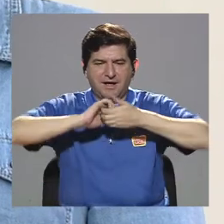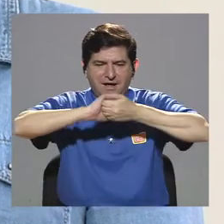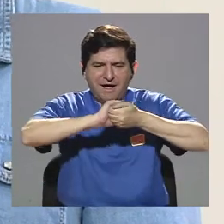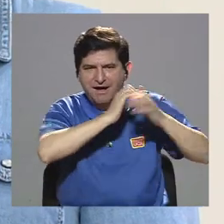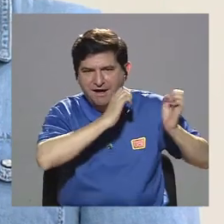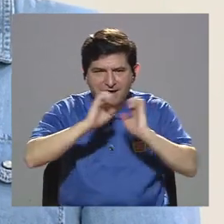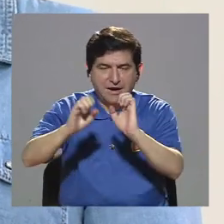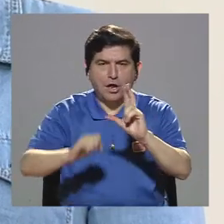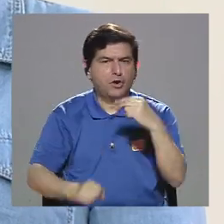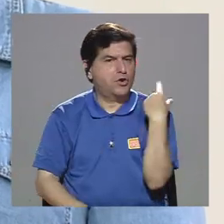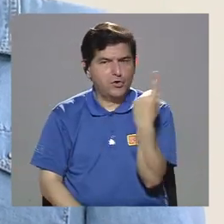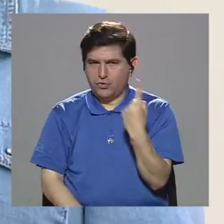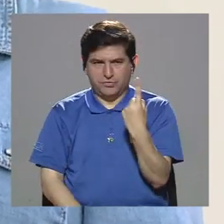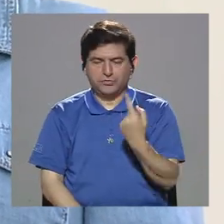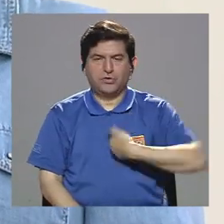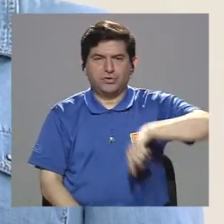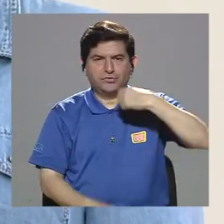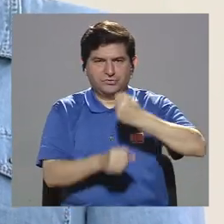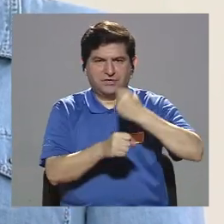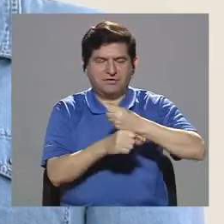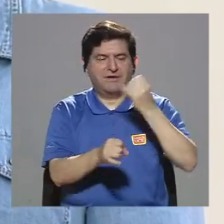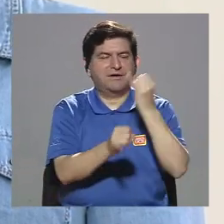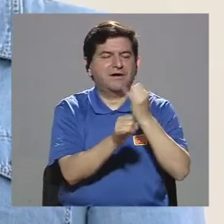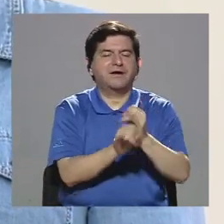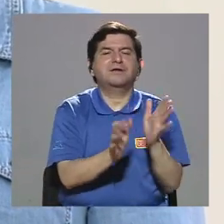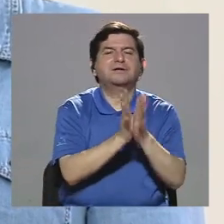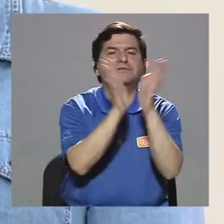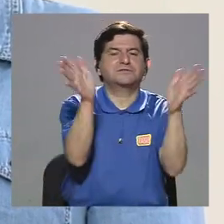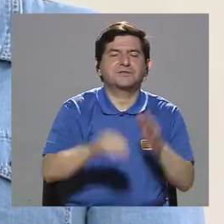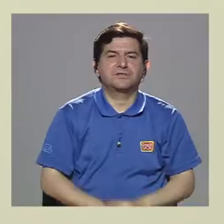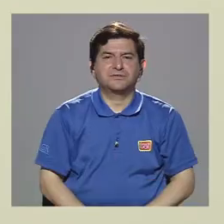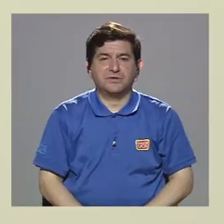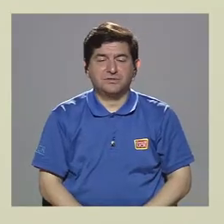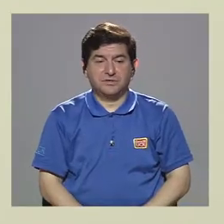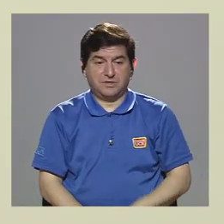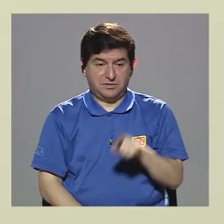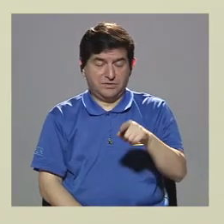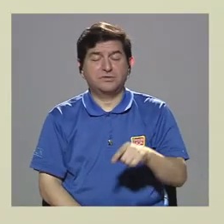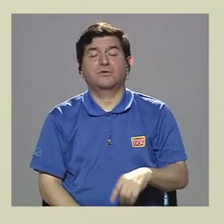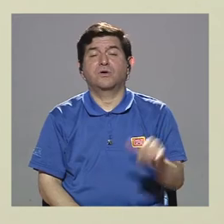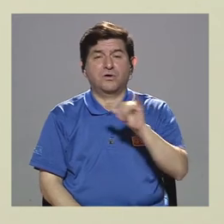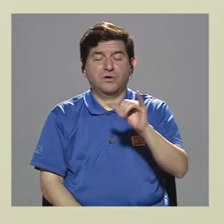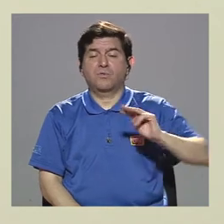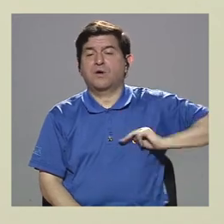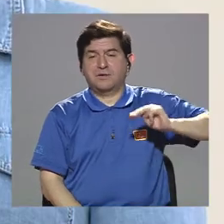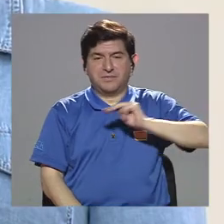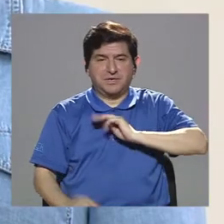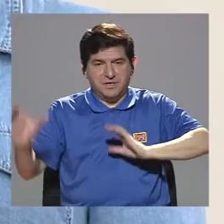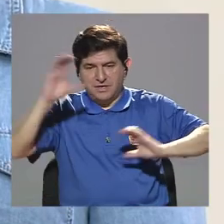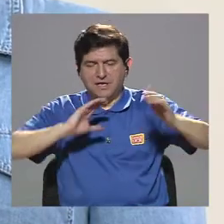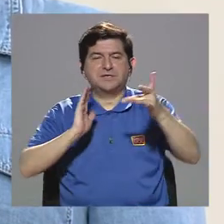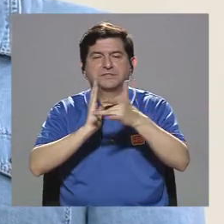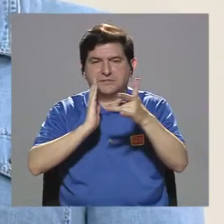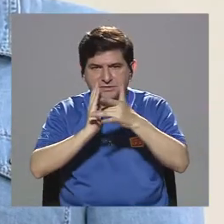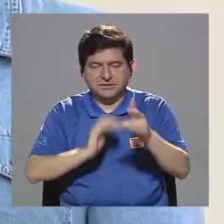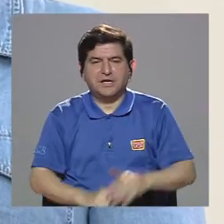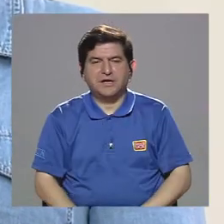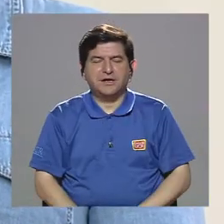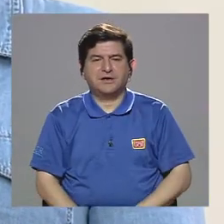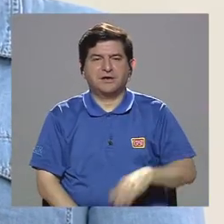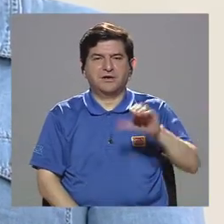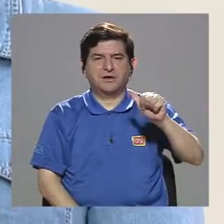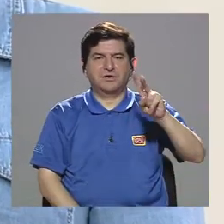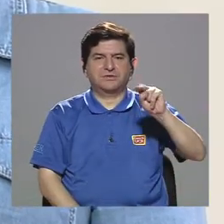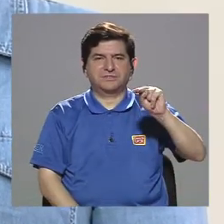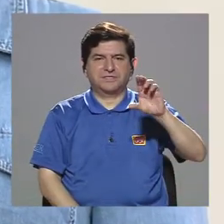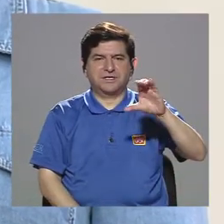no trabajamos solos trabajamos con instituciones públicas con un mandato fuerte con el Ministerio de Ciencia y Tecnología con CENCINAI